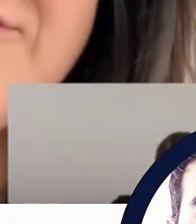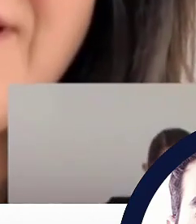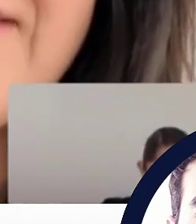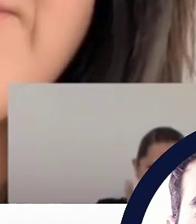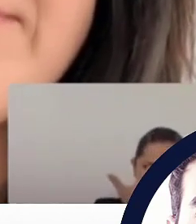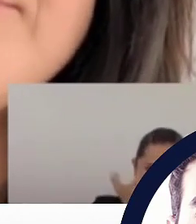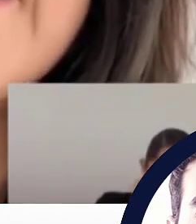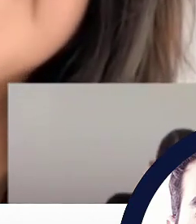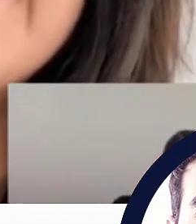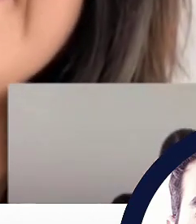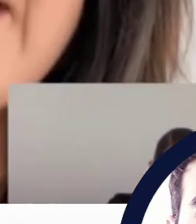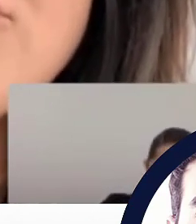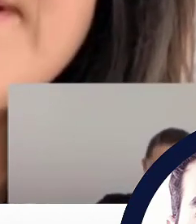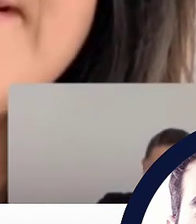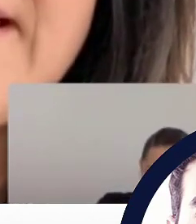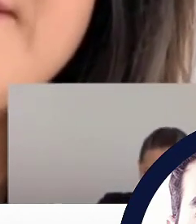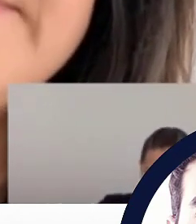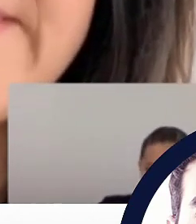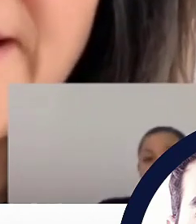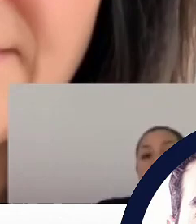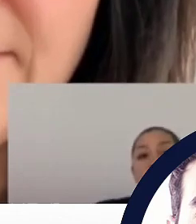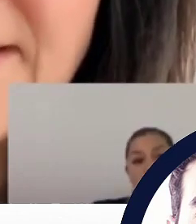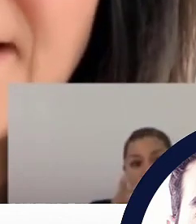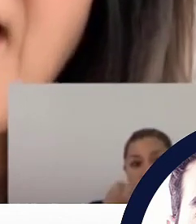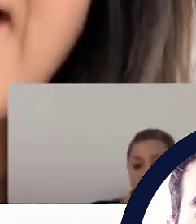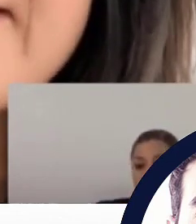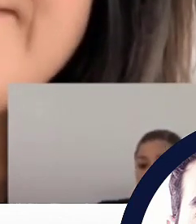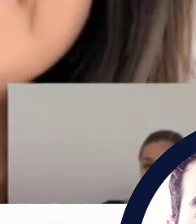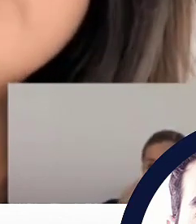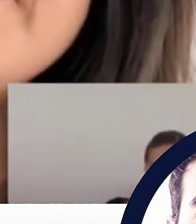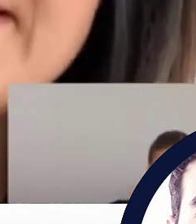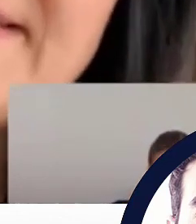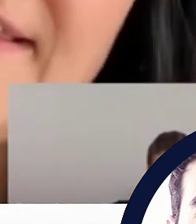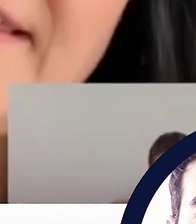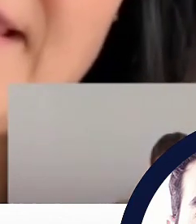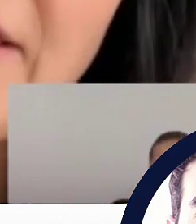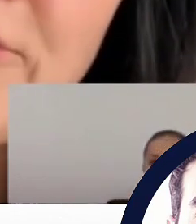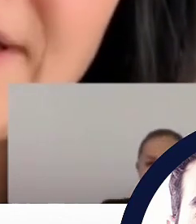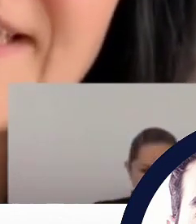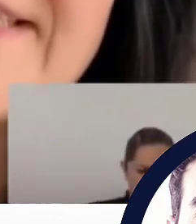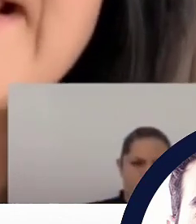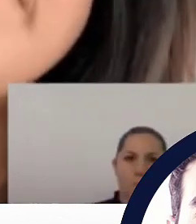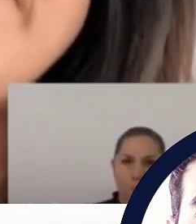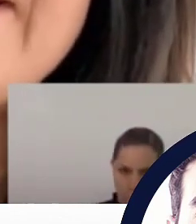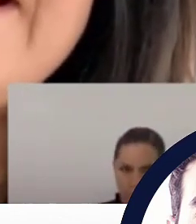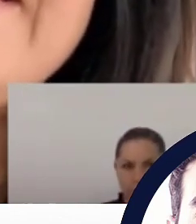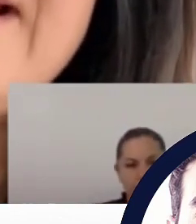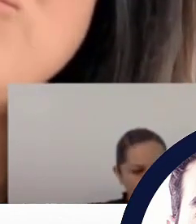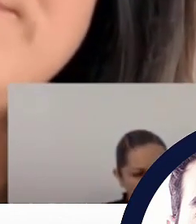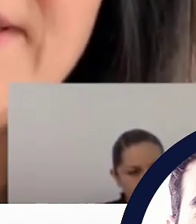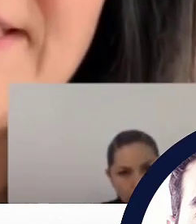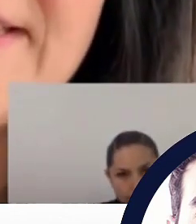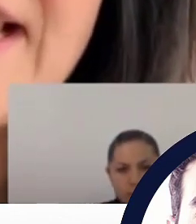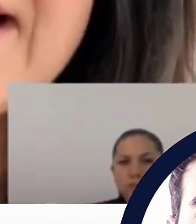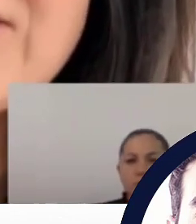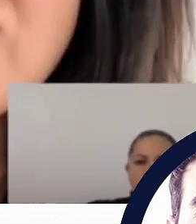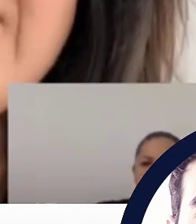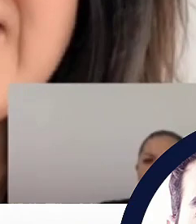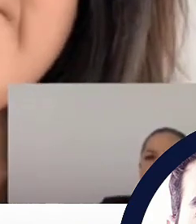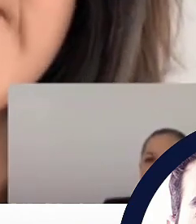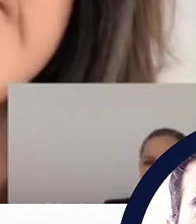violencia, asesinatos y homicidios que salen mes con mes, pero nosotros tratamos de verlo desde una perspectiva